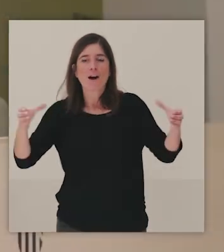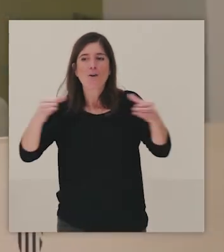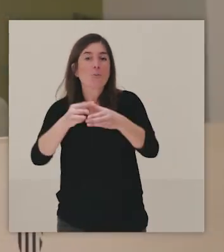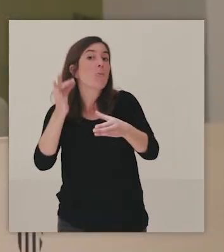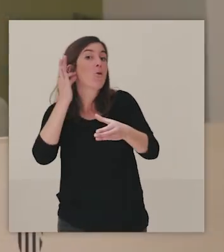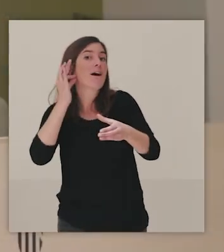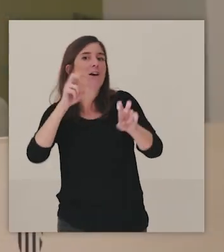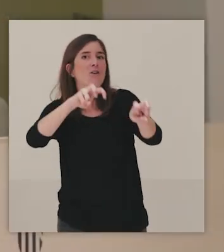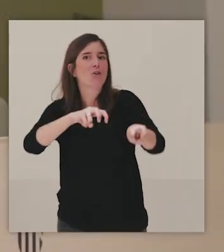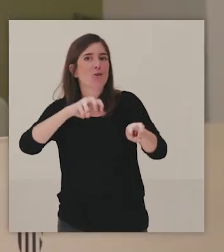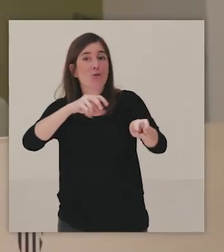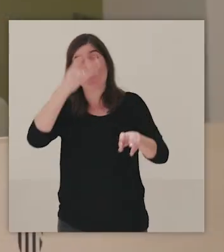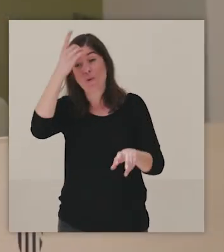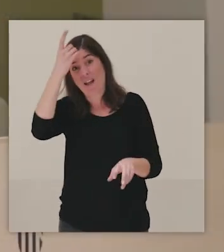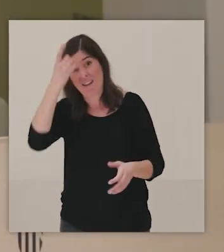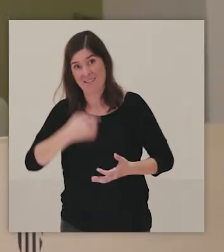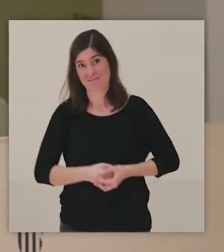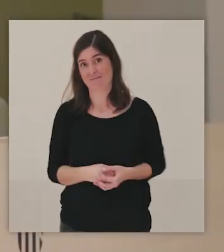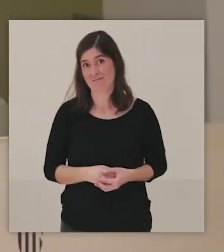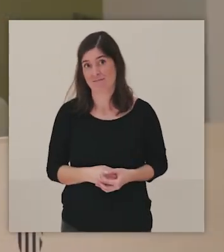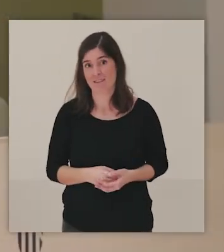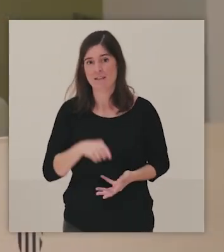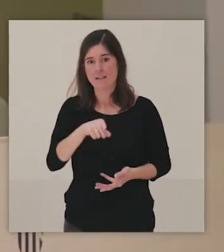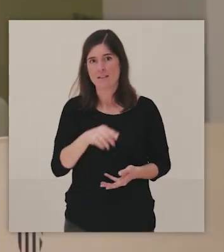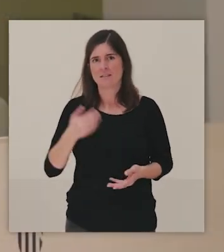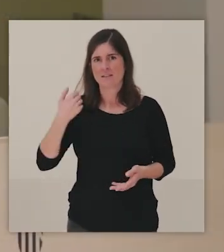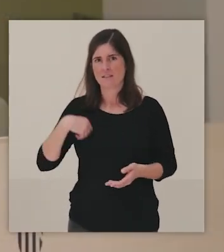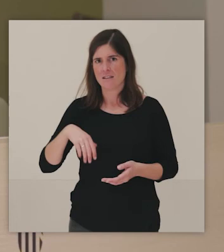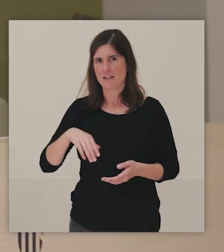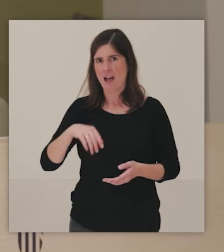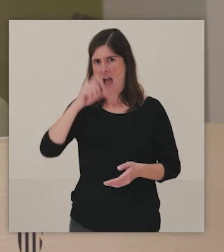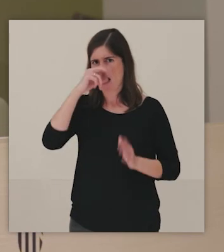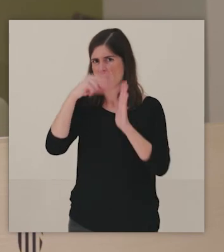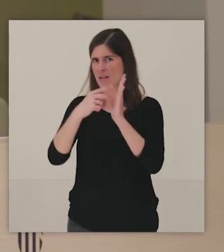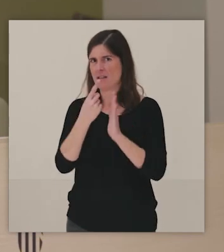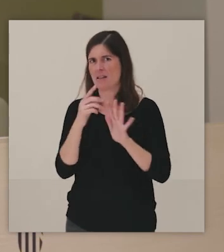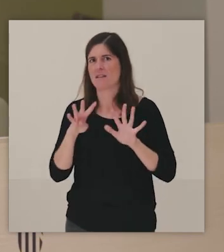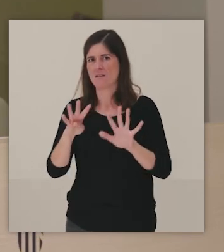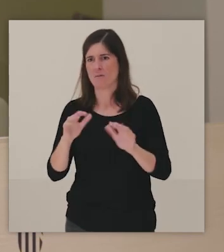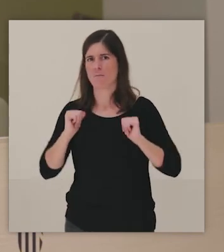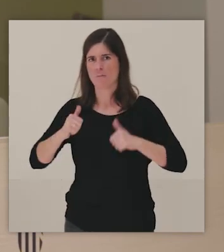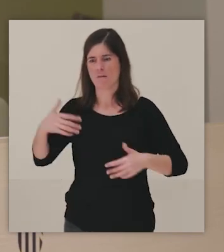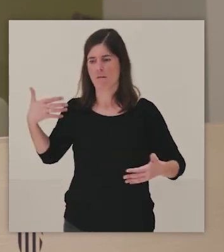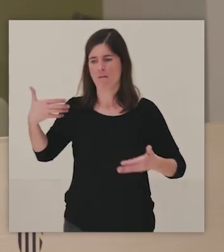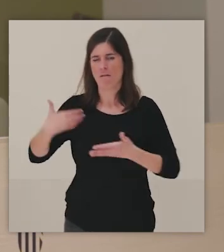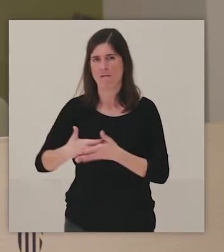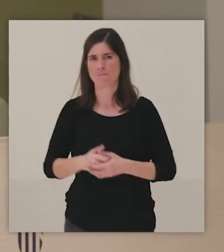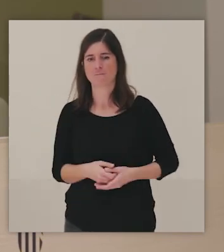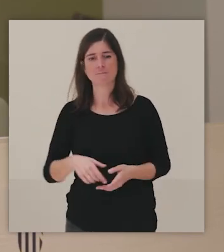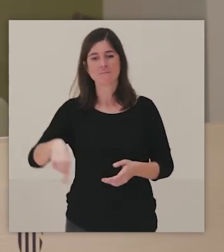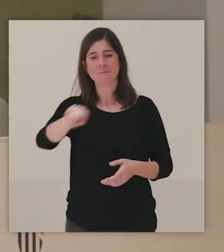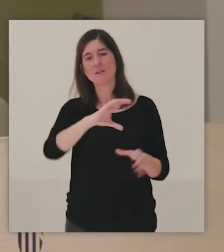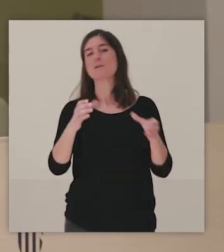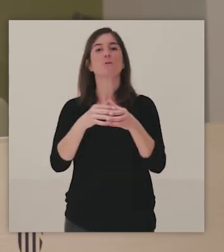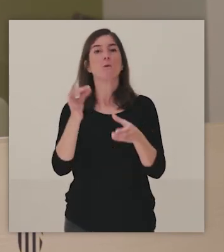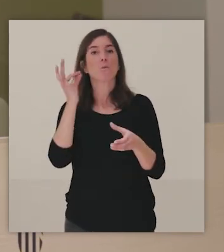del Valle del Jerte, con ellas llevamos trabajando desde el año 19, como veis ahí, y ellas trabajan